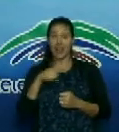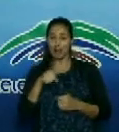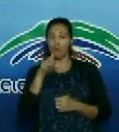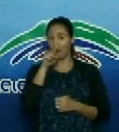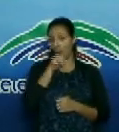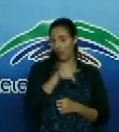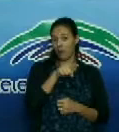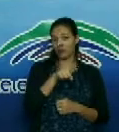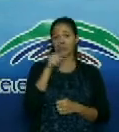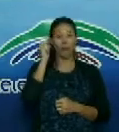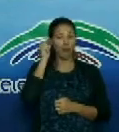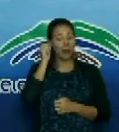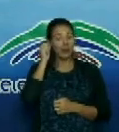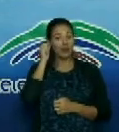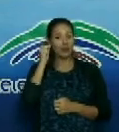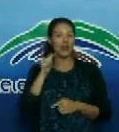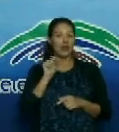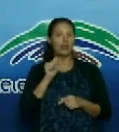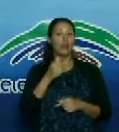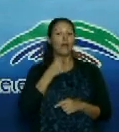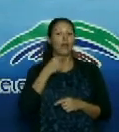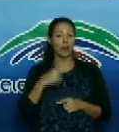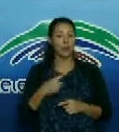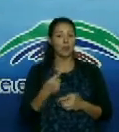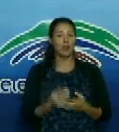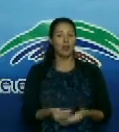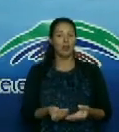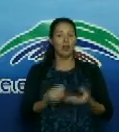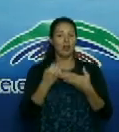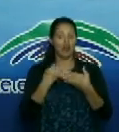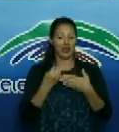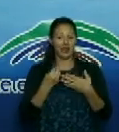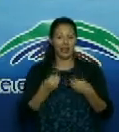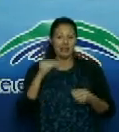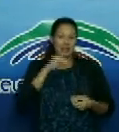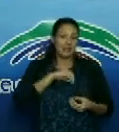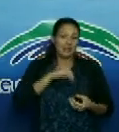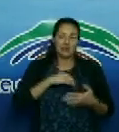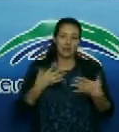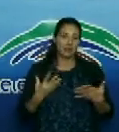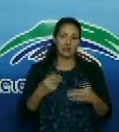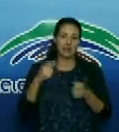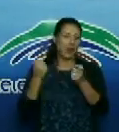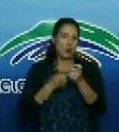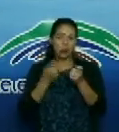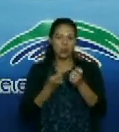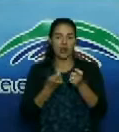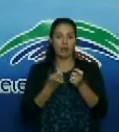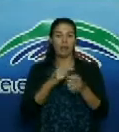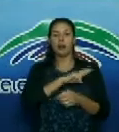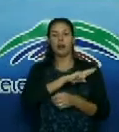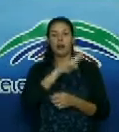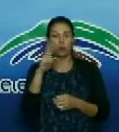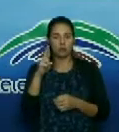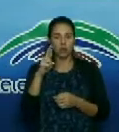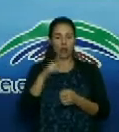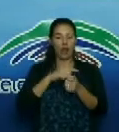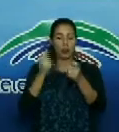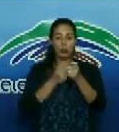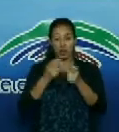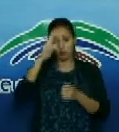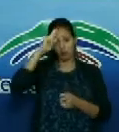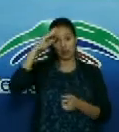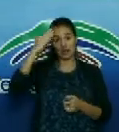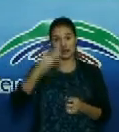Son ejemplos que nos dan la razón a seguir luchando por el proceso revolucionario cubano y a seguir luchando porque la salud